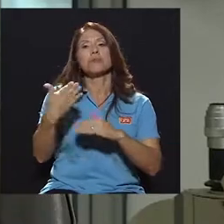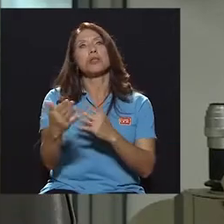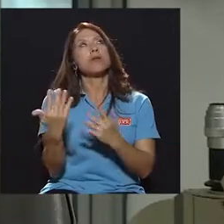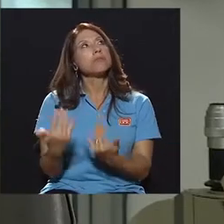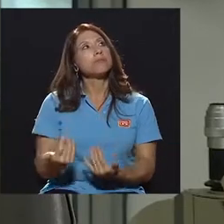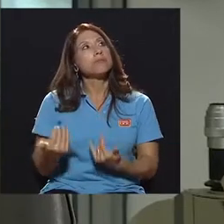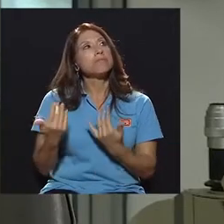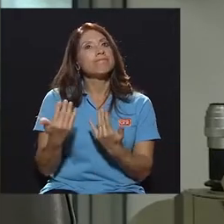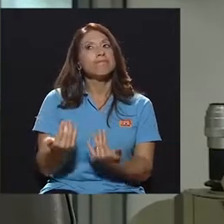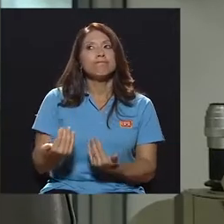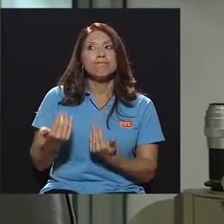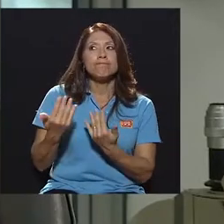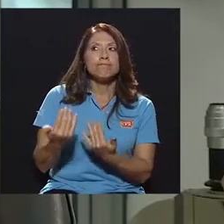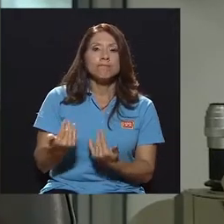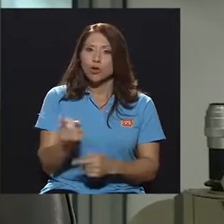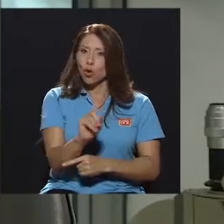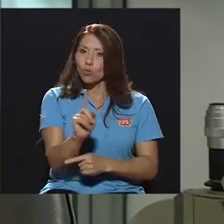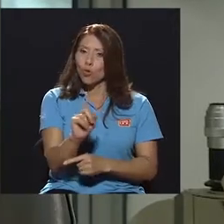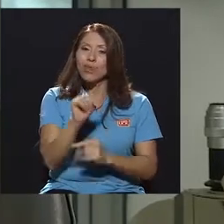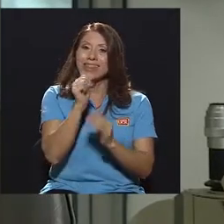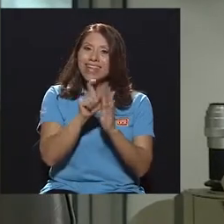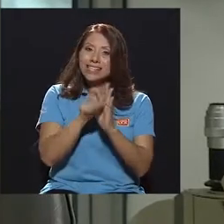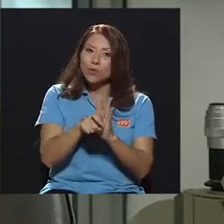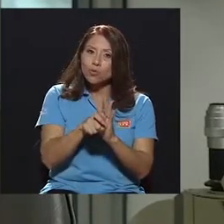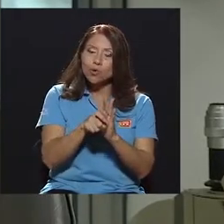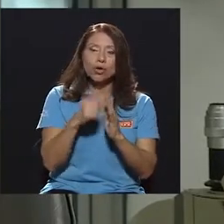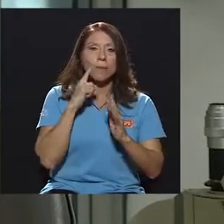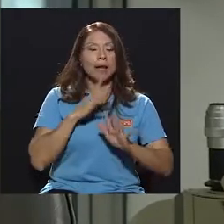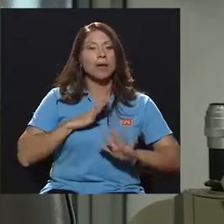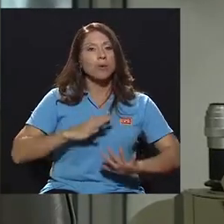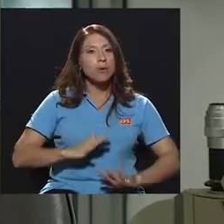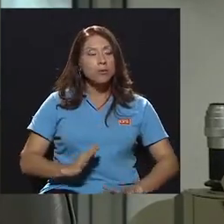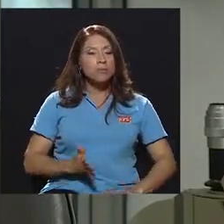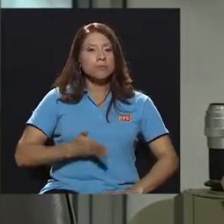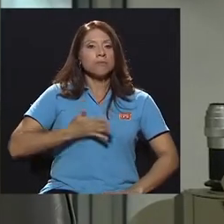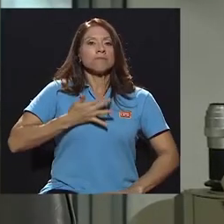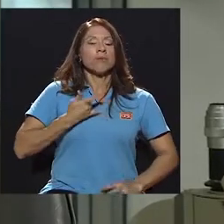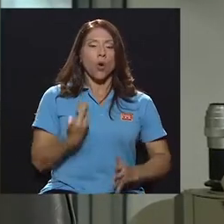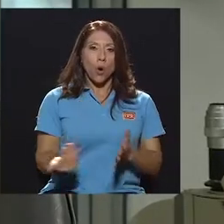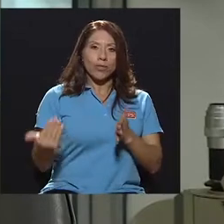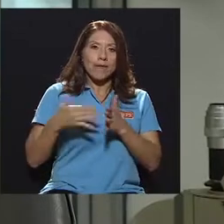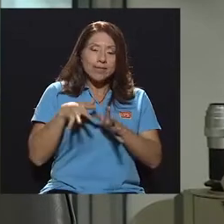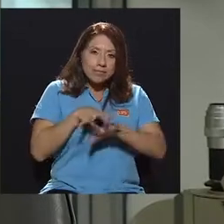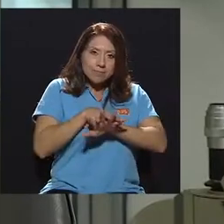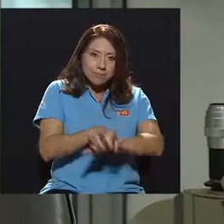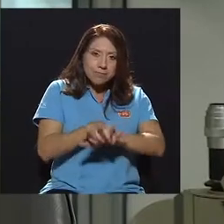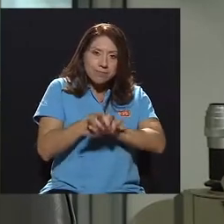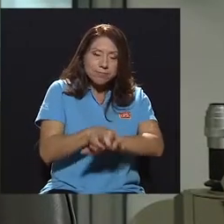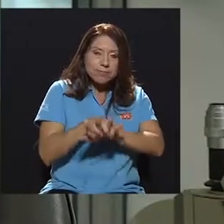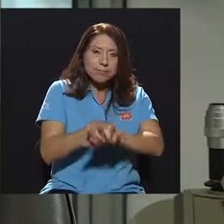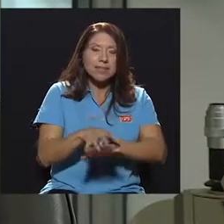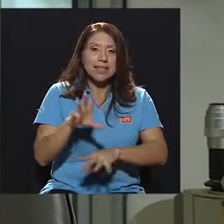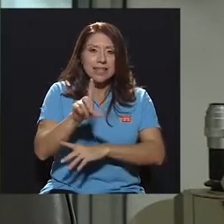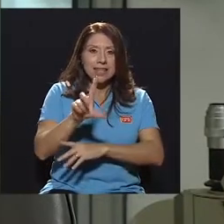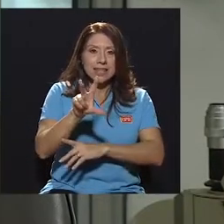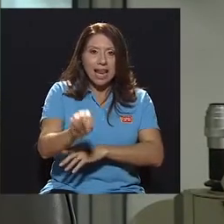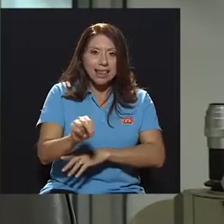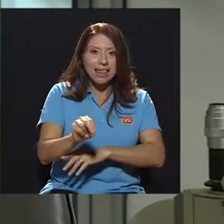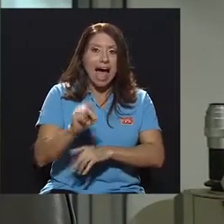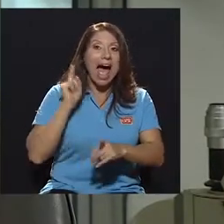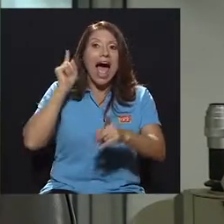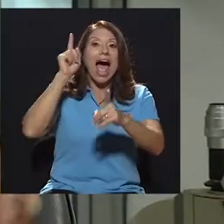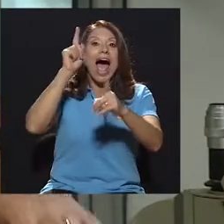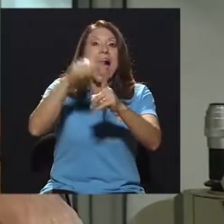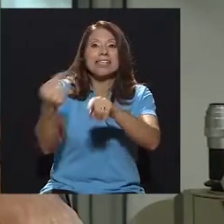treinta lo máximo que tengo son diez segundos para descansar tomar aire porque he descansado y volver con otras treinta y así debo continuar